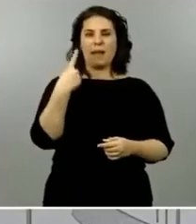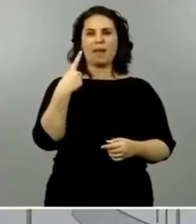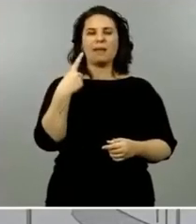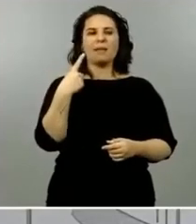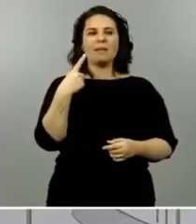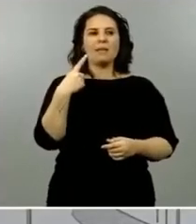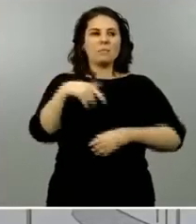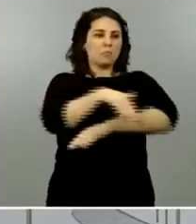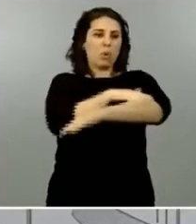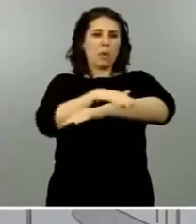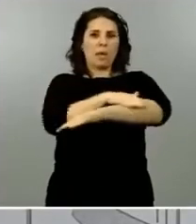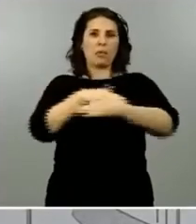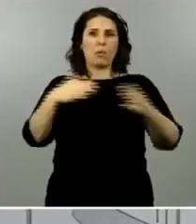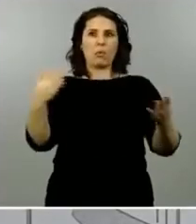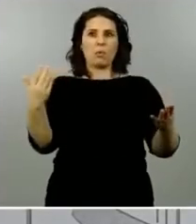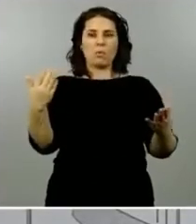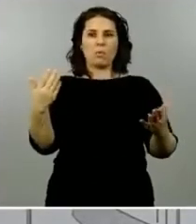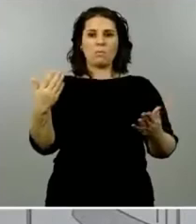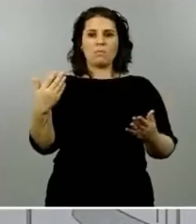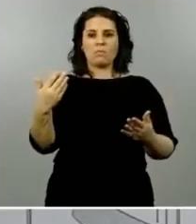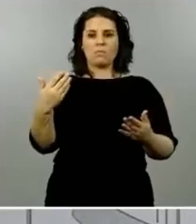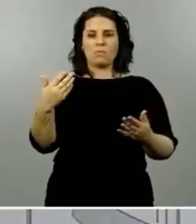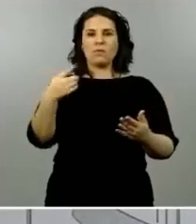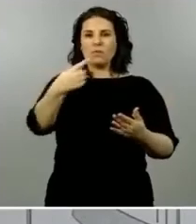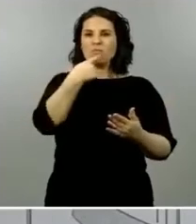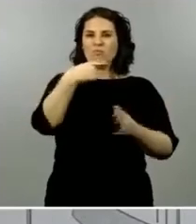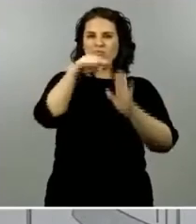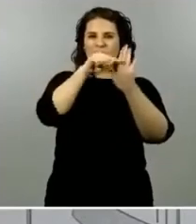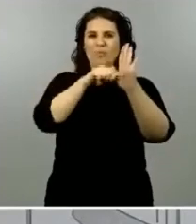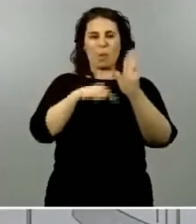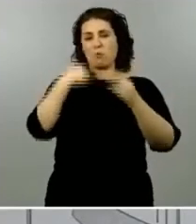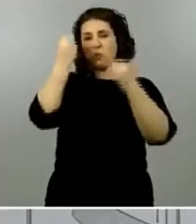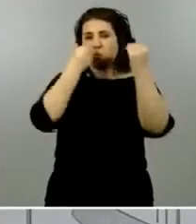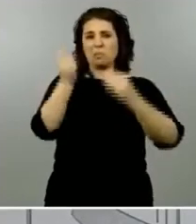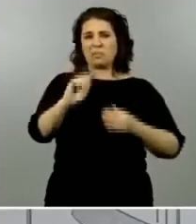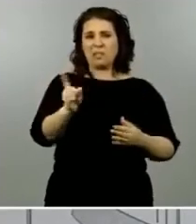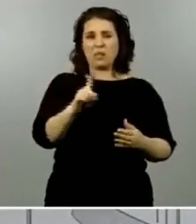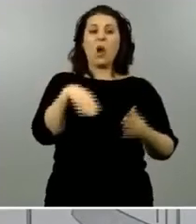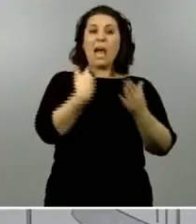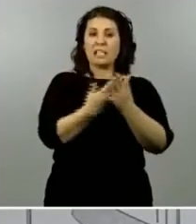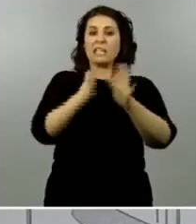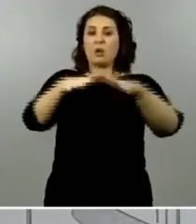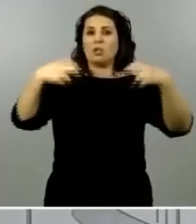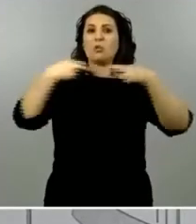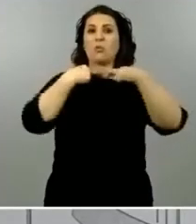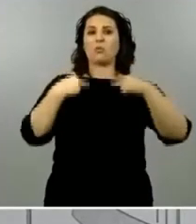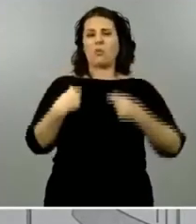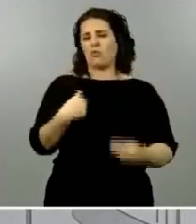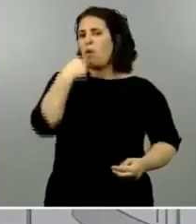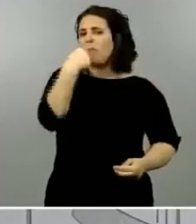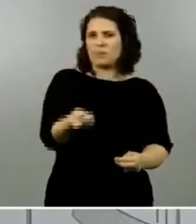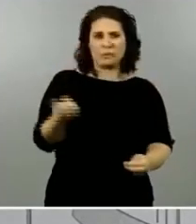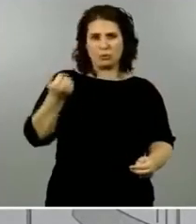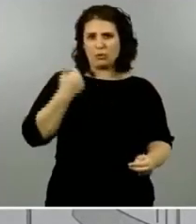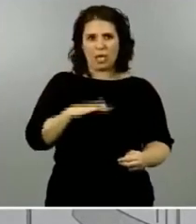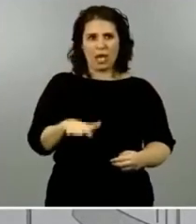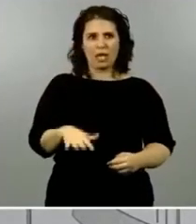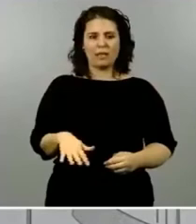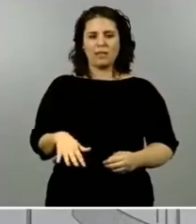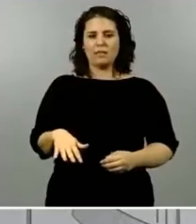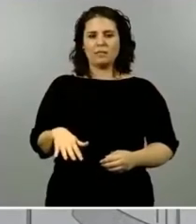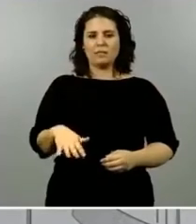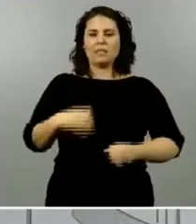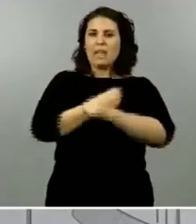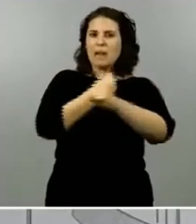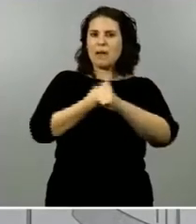ninguna de las medidas que usted hacía es más lo he dicho en el congreso de los diputados desde el punto de vista de lo que es la acción gubernamental de lo que es el